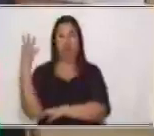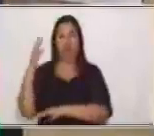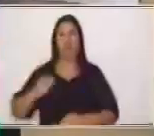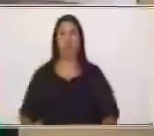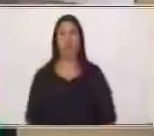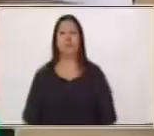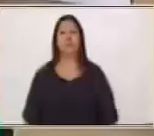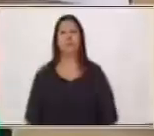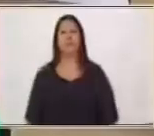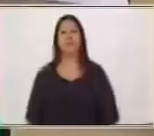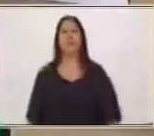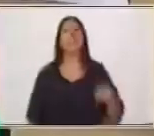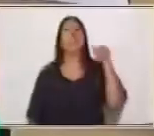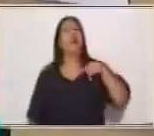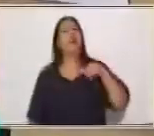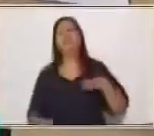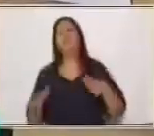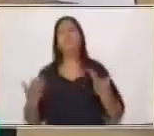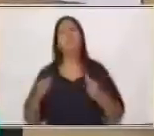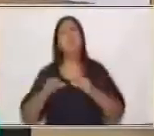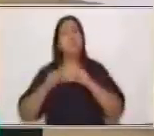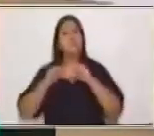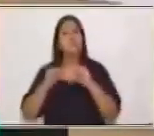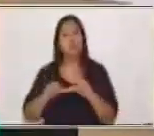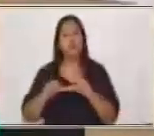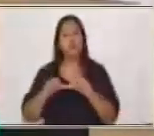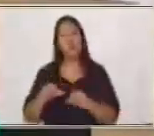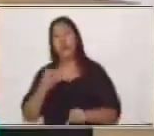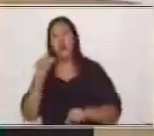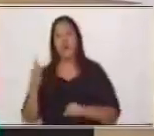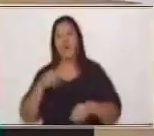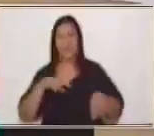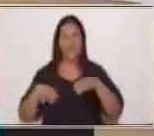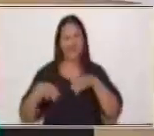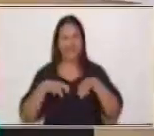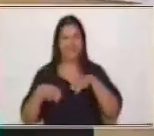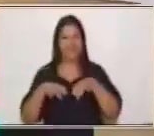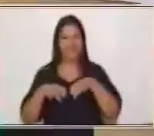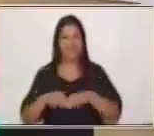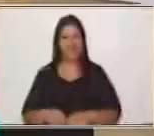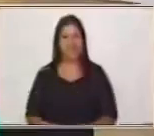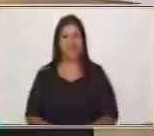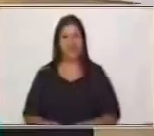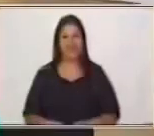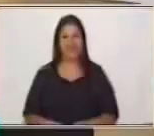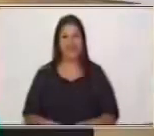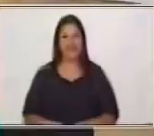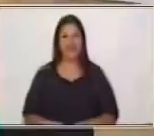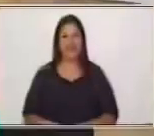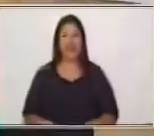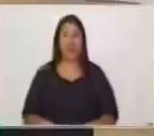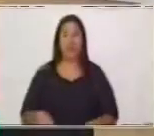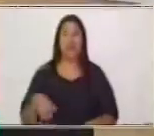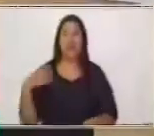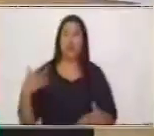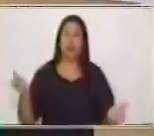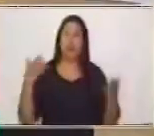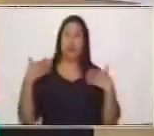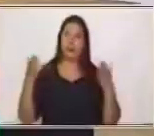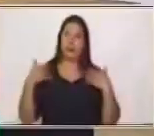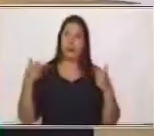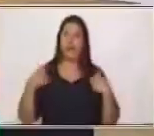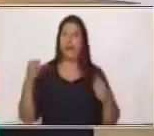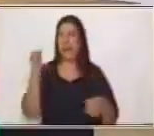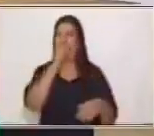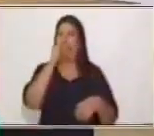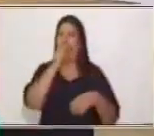y vamos a continuar con nuestra siguiente actividad. Uy, la cancioncita me sacó el calor, ustedes. Espero que